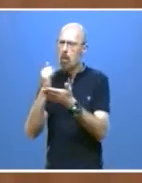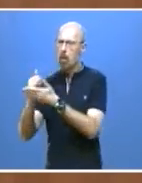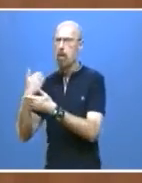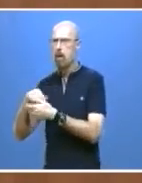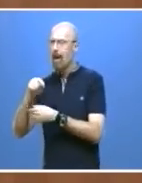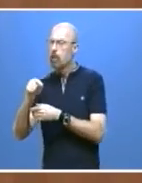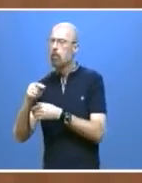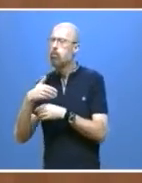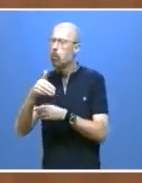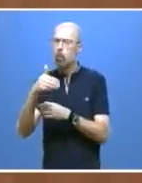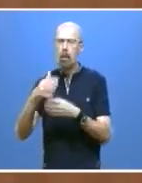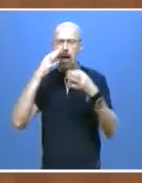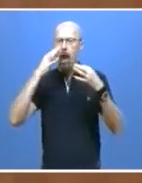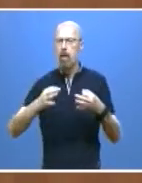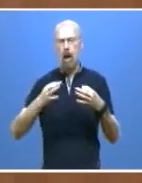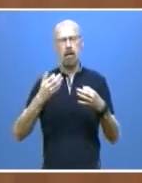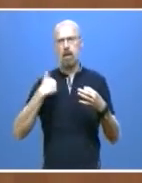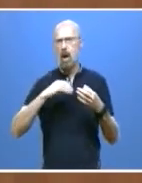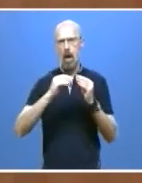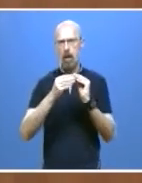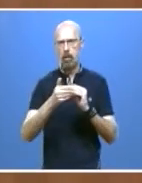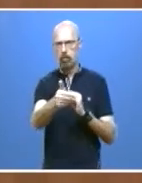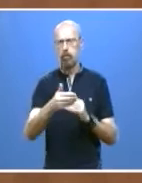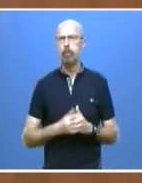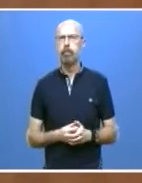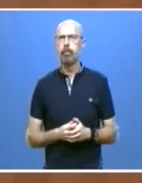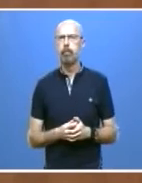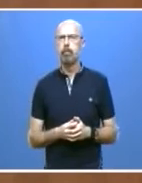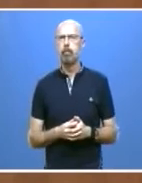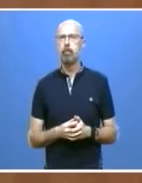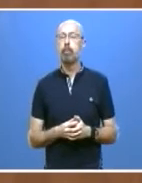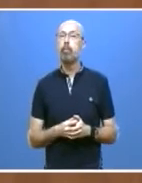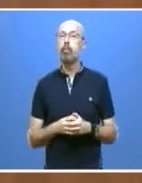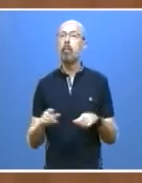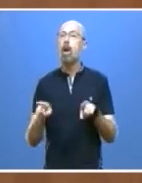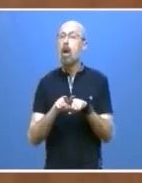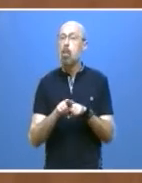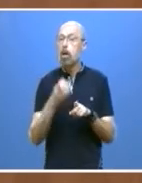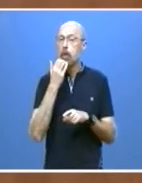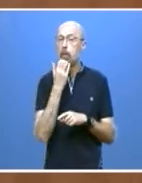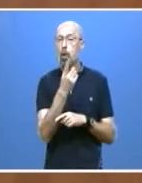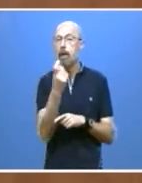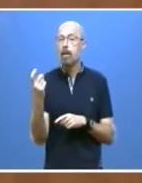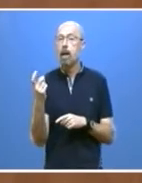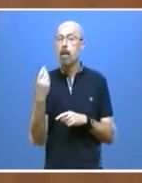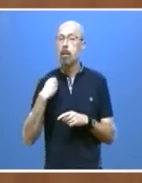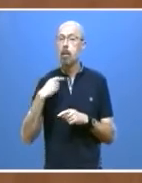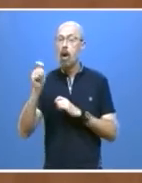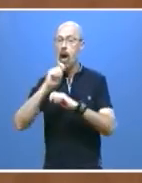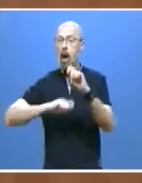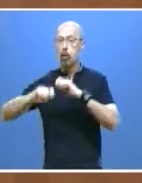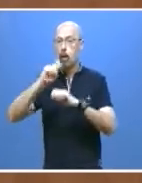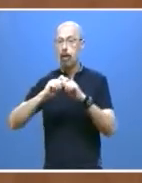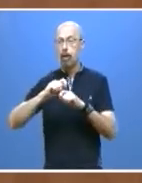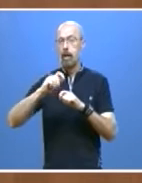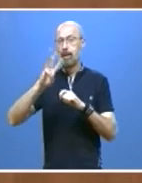una realidad próximamente. Igual que haremos realidad las necesidades que nos han trasladado las asociaciones del